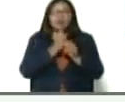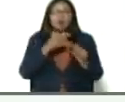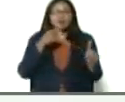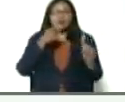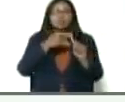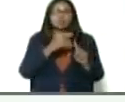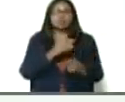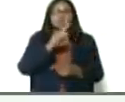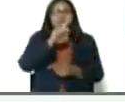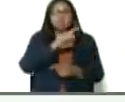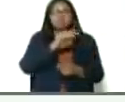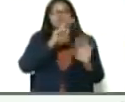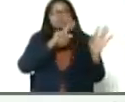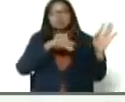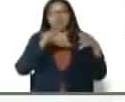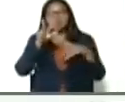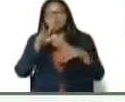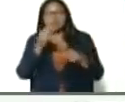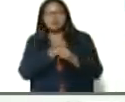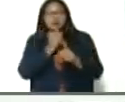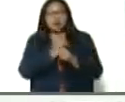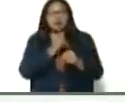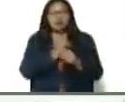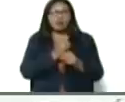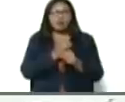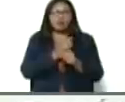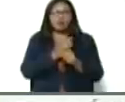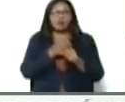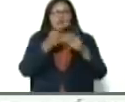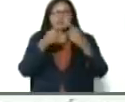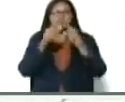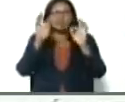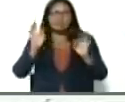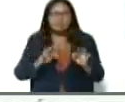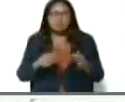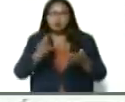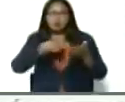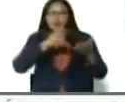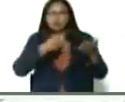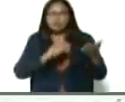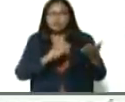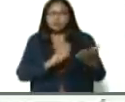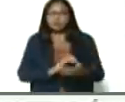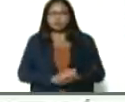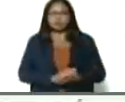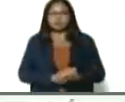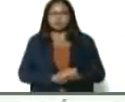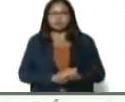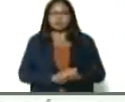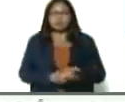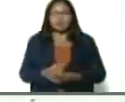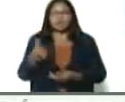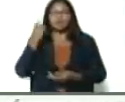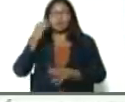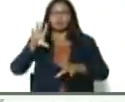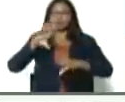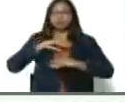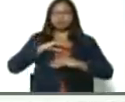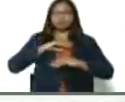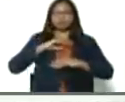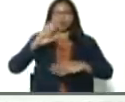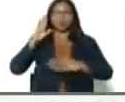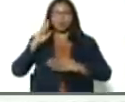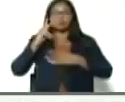indirectos, que los trabajadores, y trabajadoras, en especial las mujeres, han venido asumiendo, el compromiso,